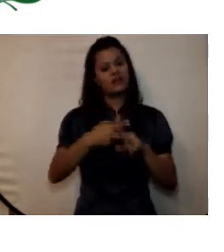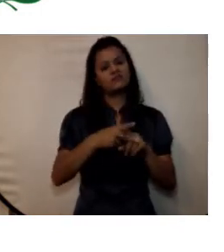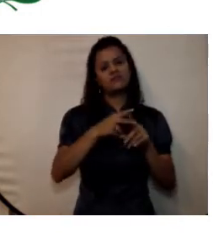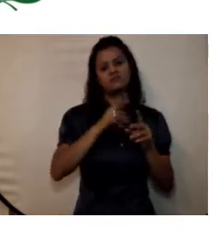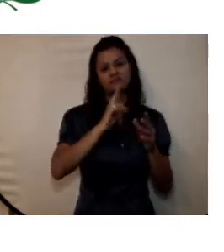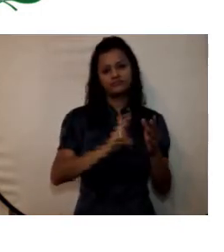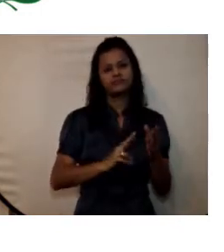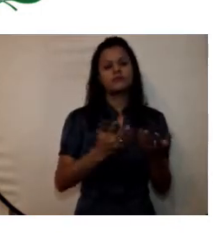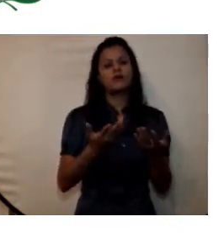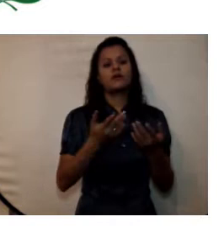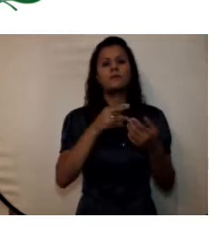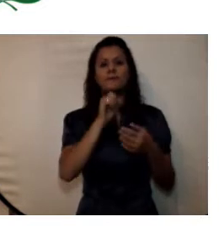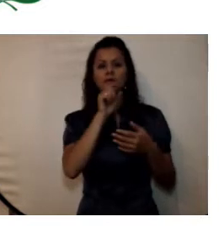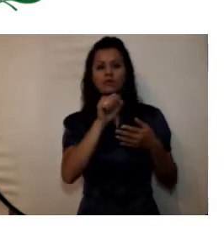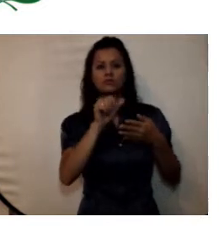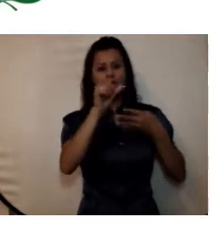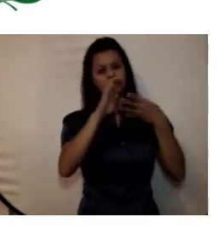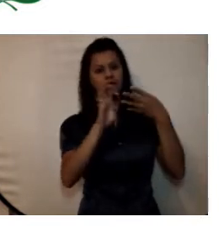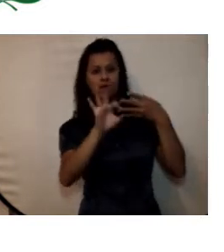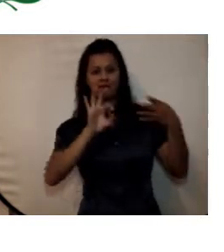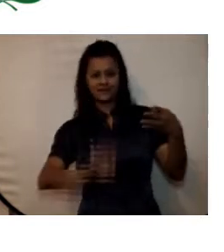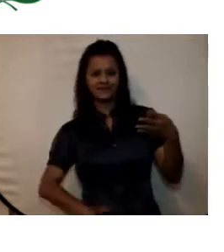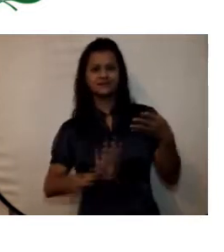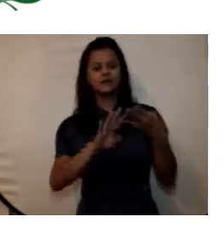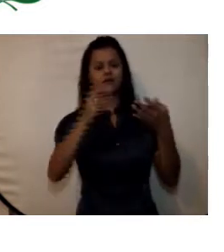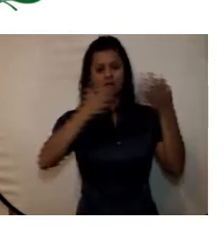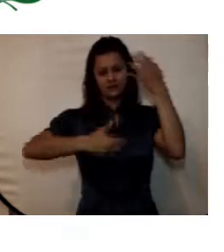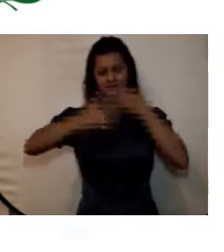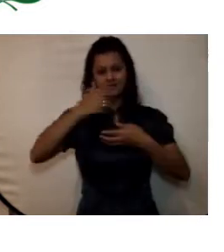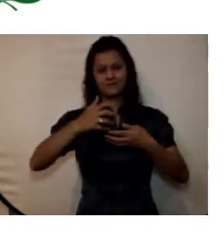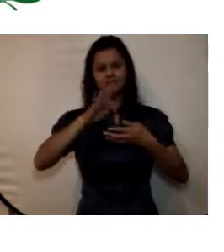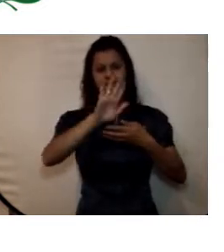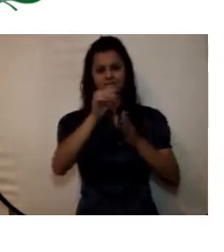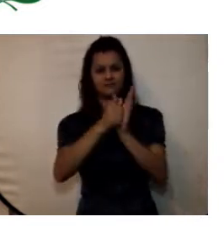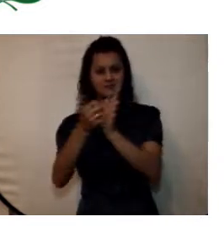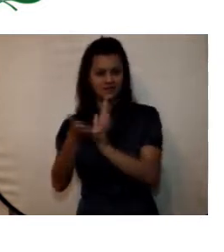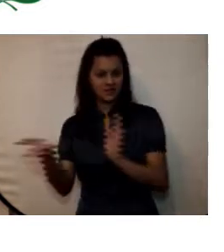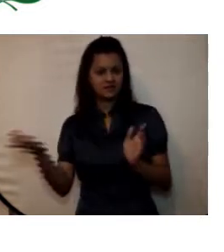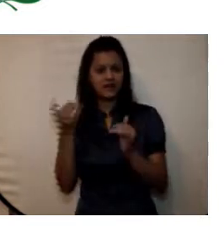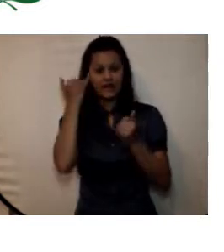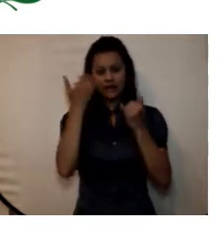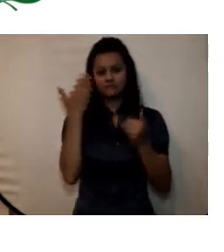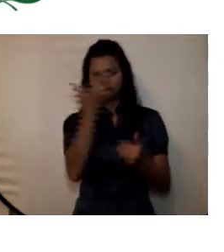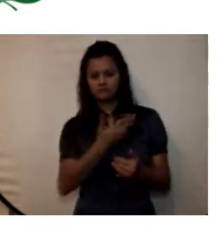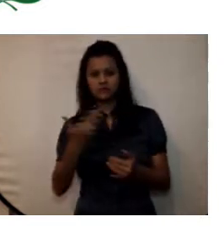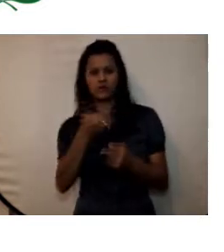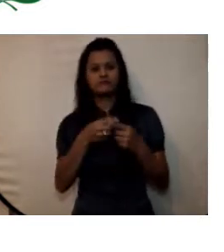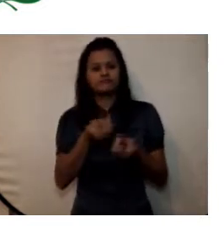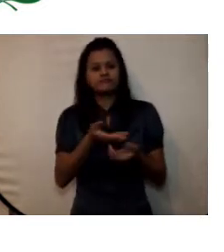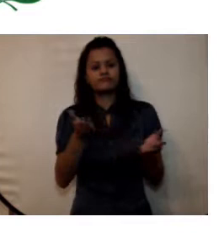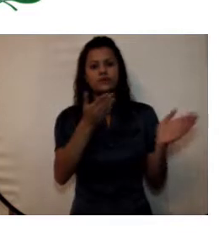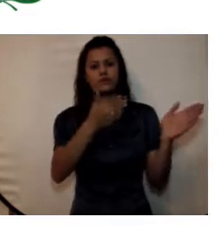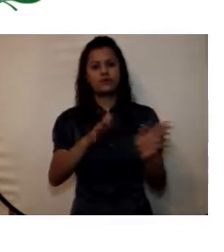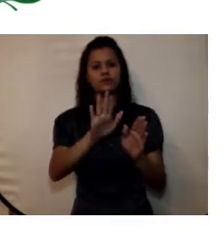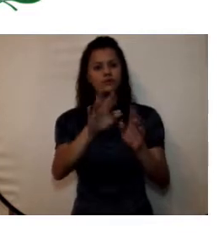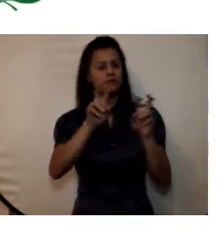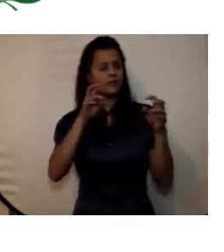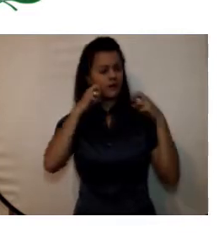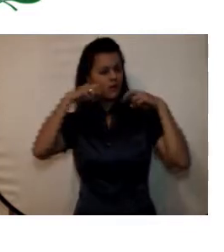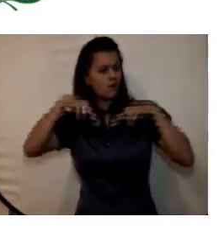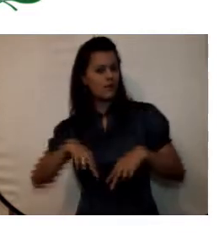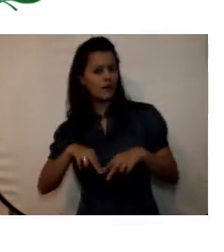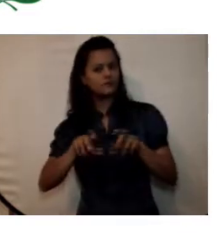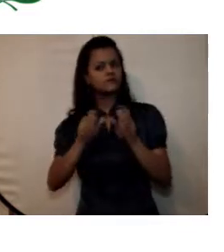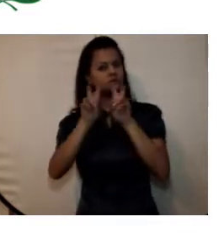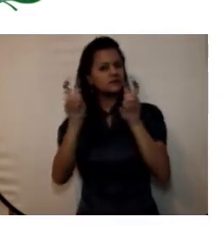selección múltiple en los exámenes de las asignaturas simulacros oferta de cursos del área humanística en temas asociados con herramientas de